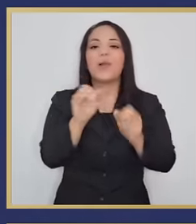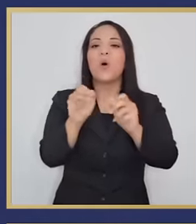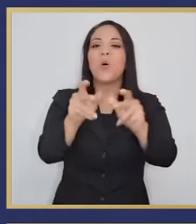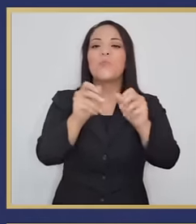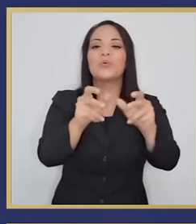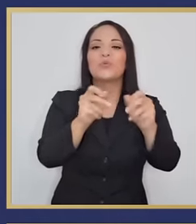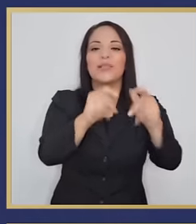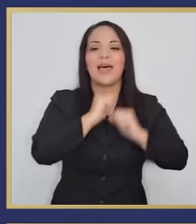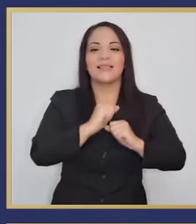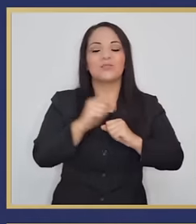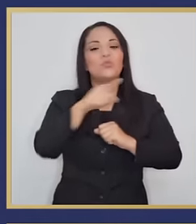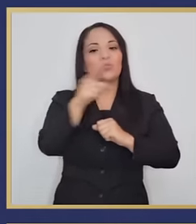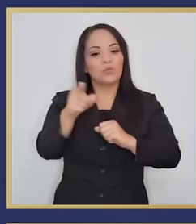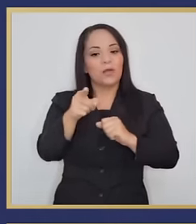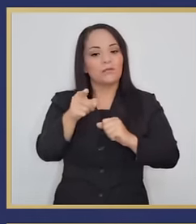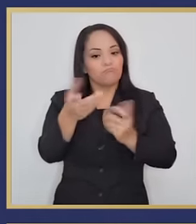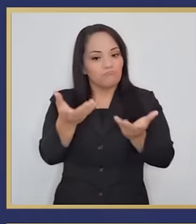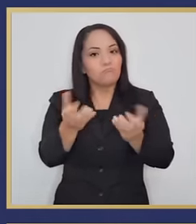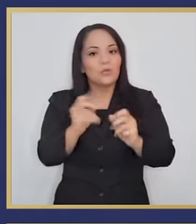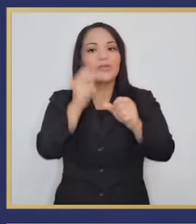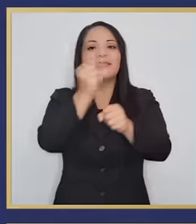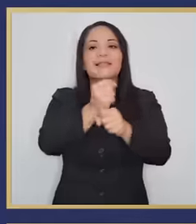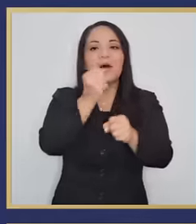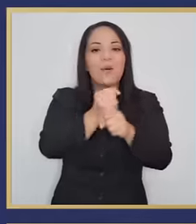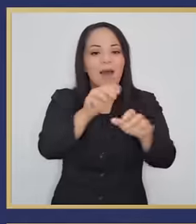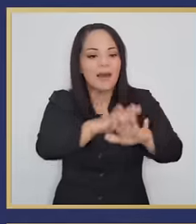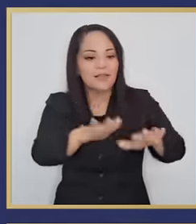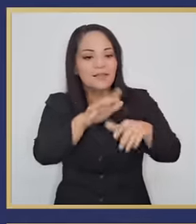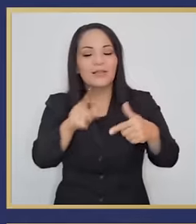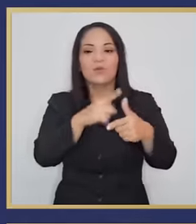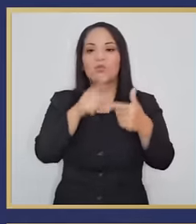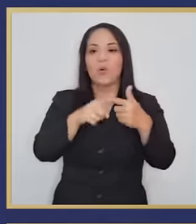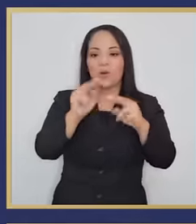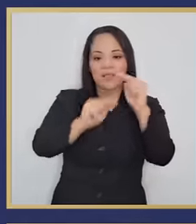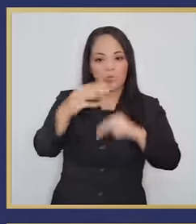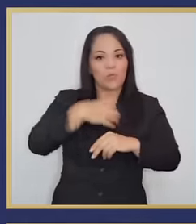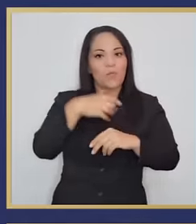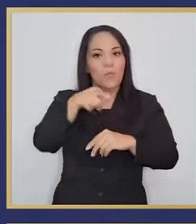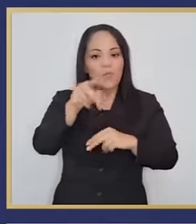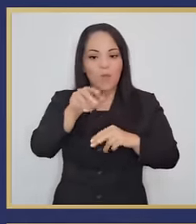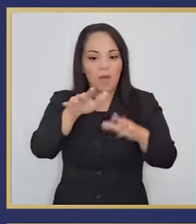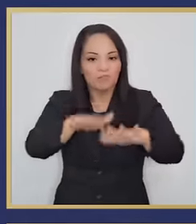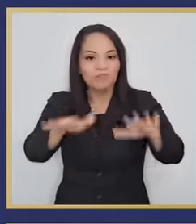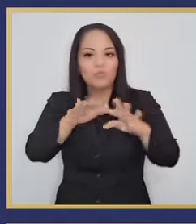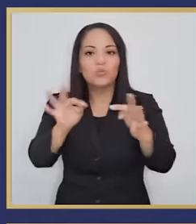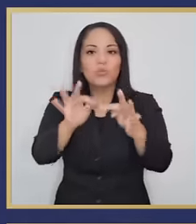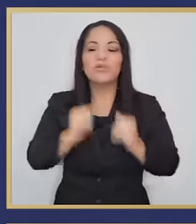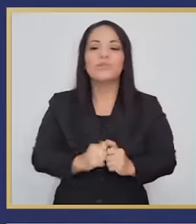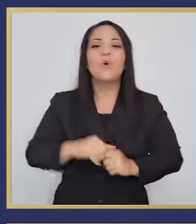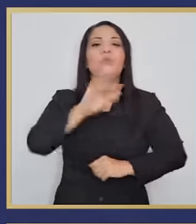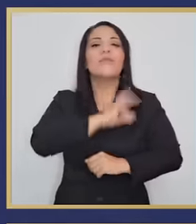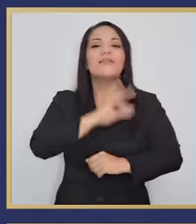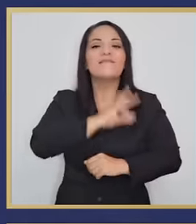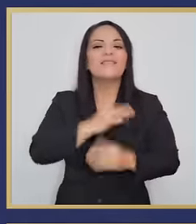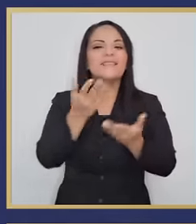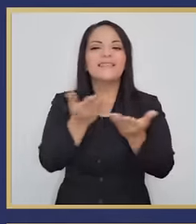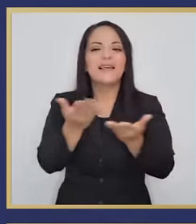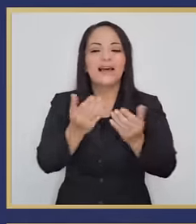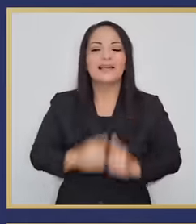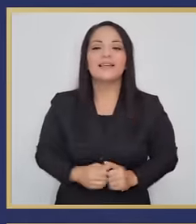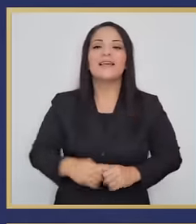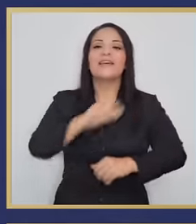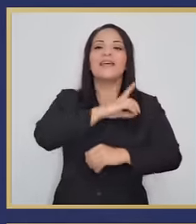tengan las mismas oportunidades de trabajar en el sector, de emprender en el sector y de beneficiarnos